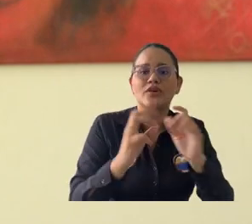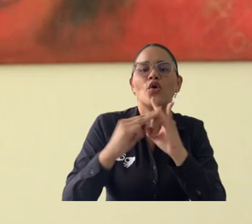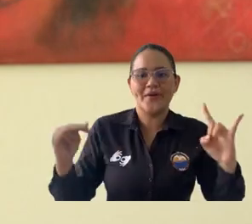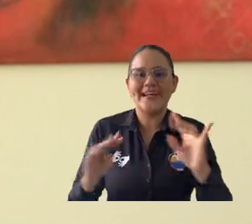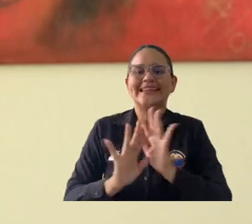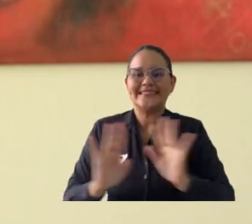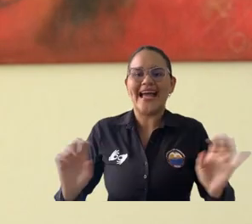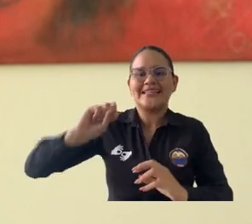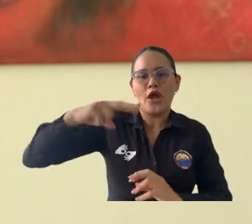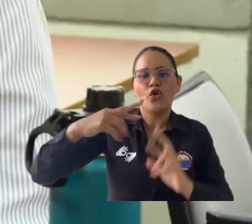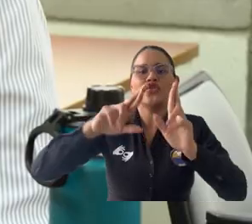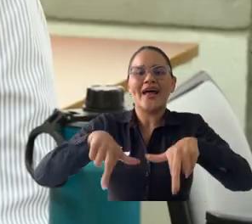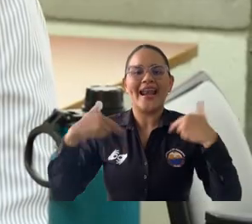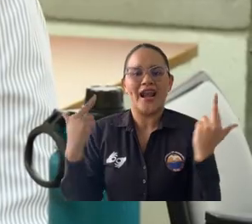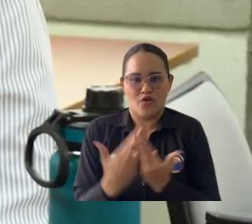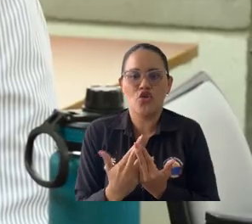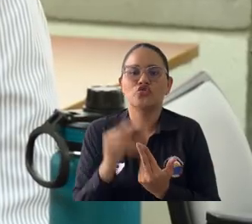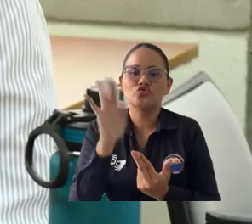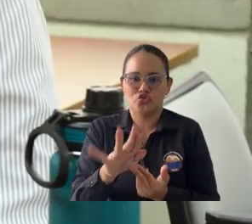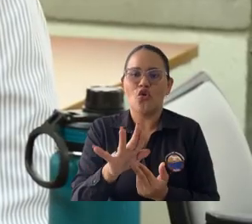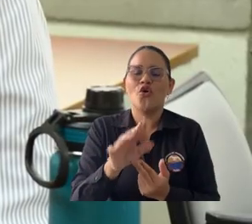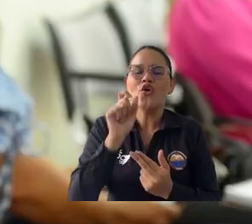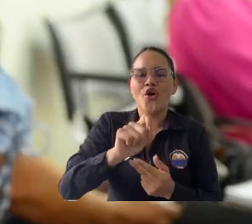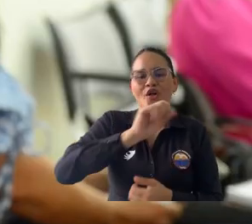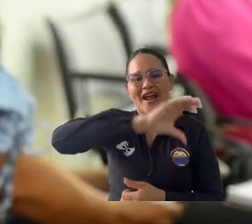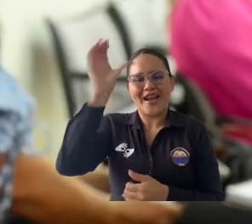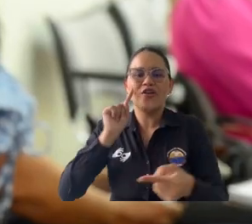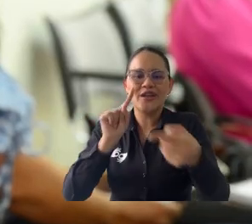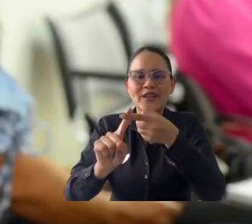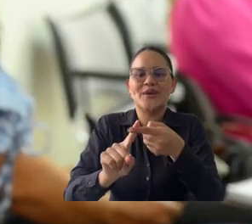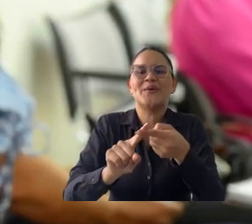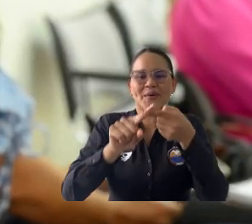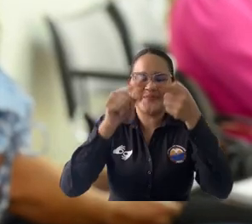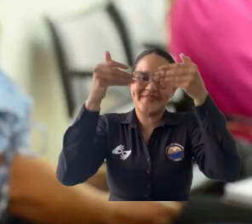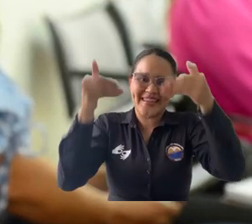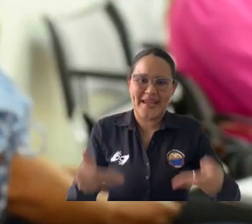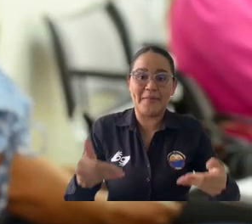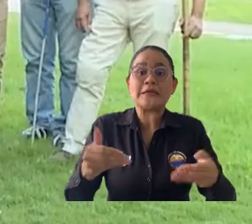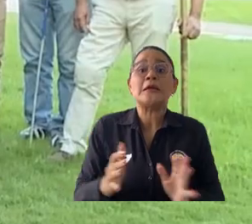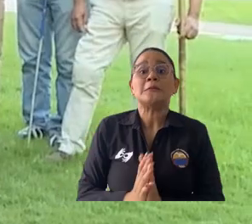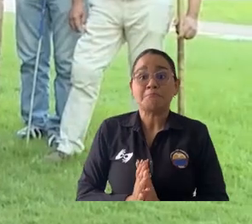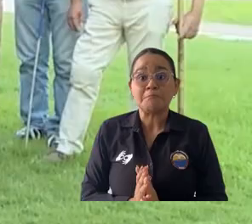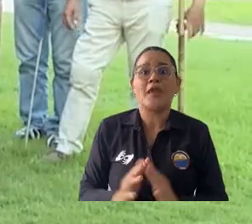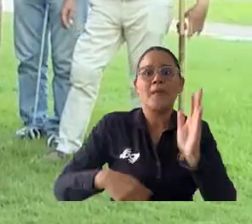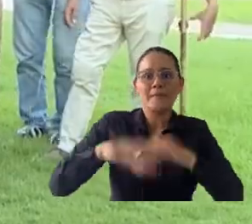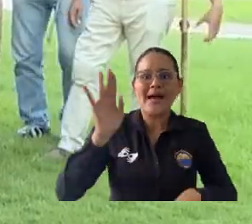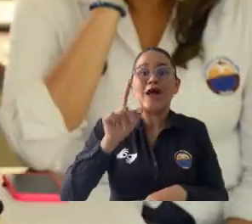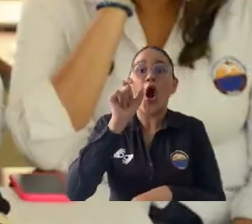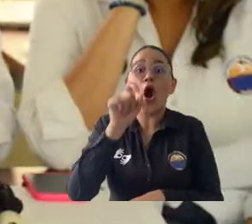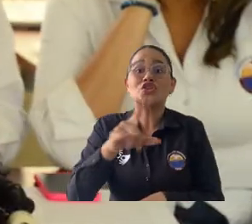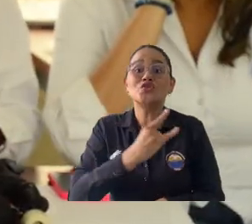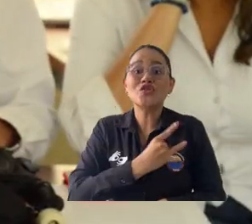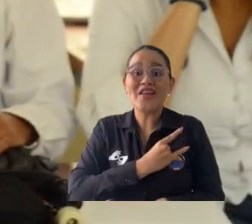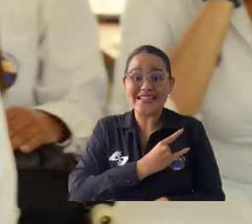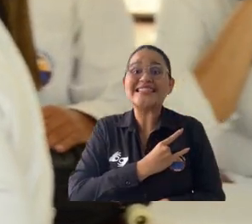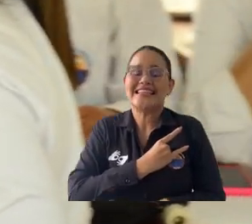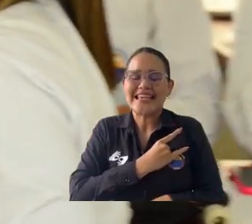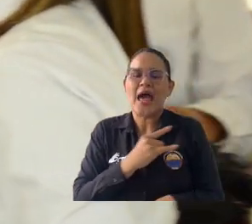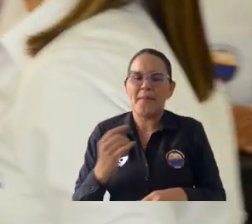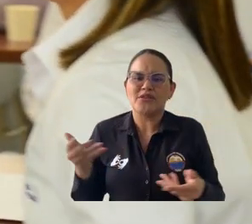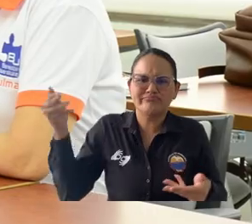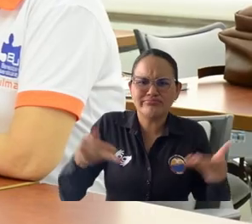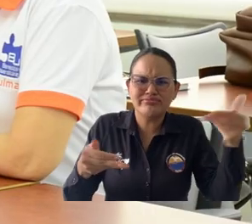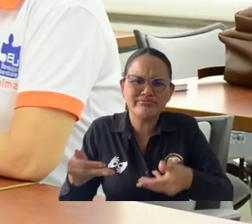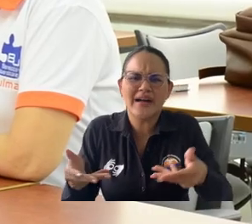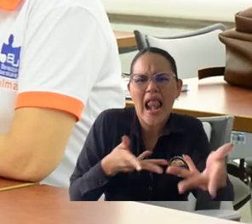adelante los proyectos institucionales. Esta designación fue resultado de la segunda reunión del Nodo Caribe por la Discapacidad, de la cual Unimagdalena fue